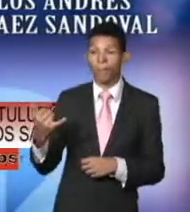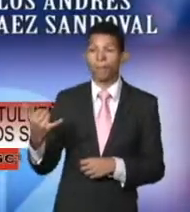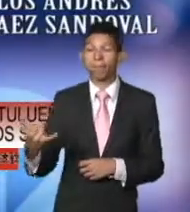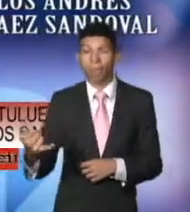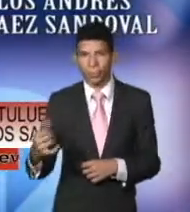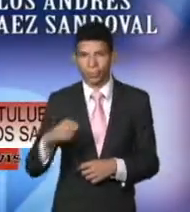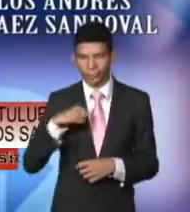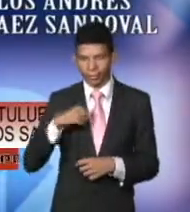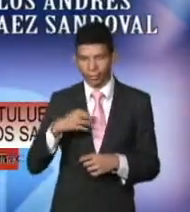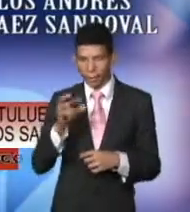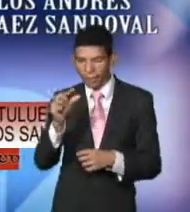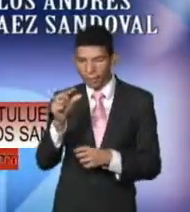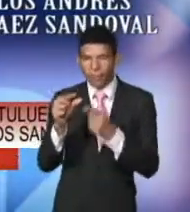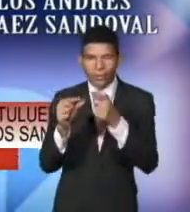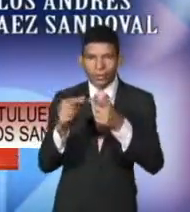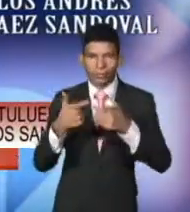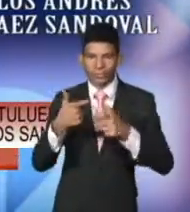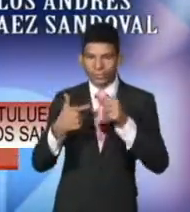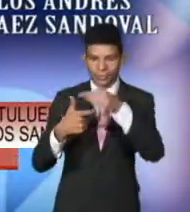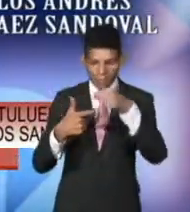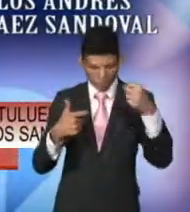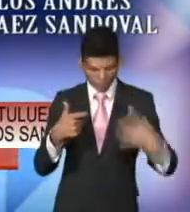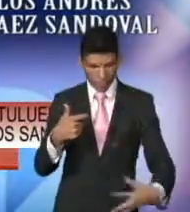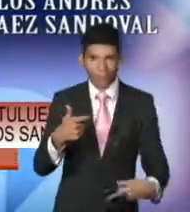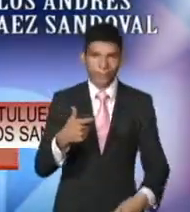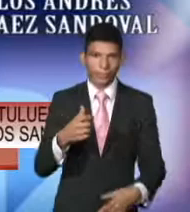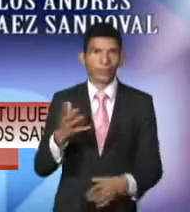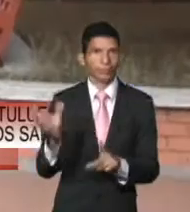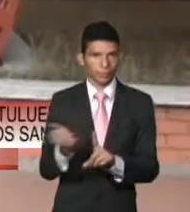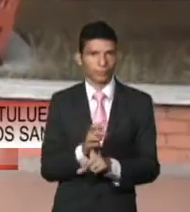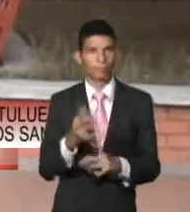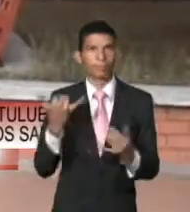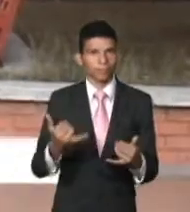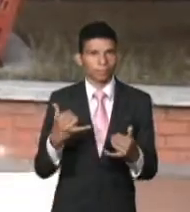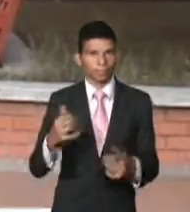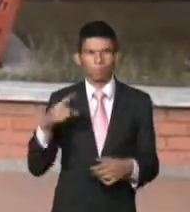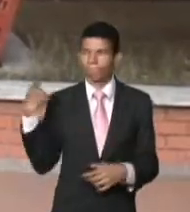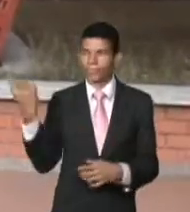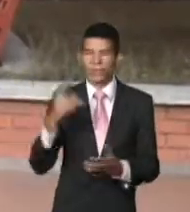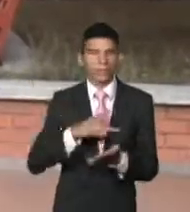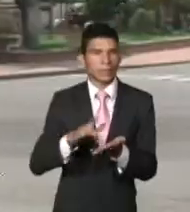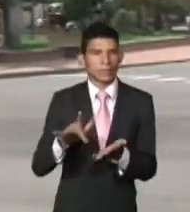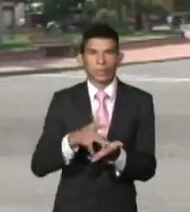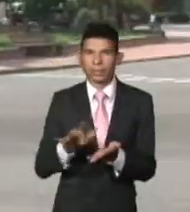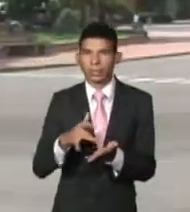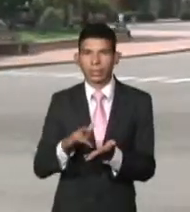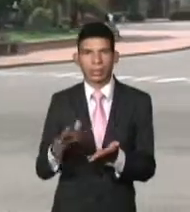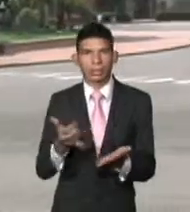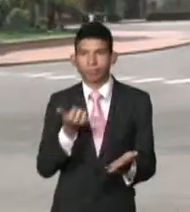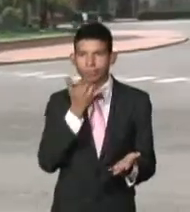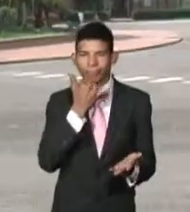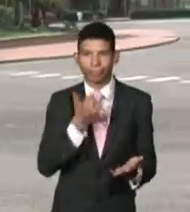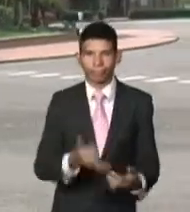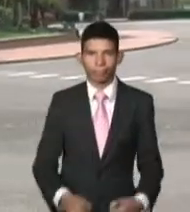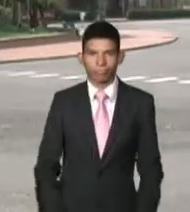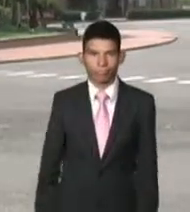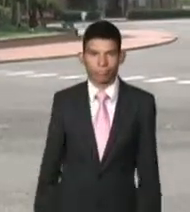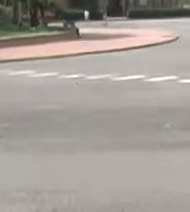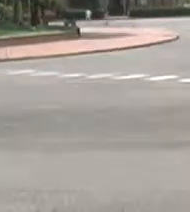En el lugar se encontraron las vainillas del arma 9 milímetros. El hecho prende las alarmas en esta zona del municipio de San Pedro.